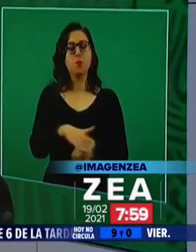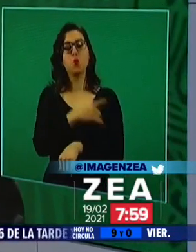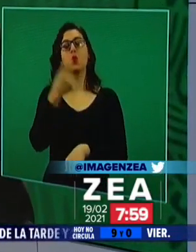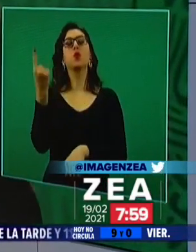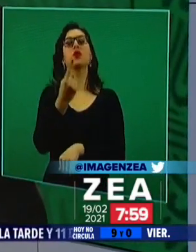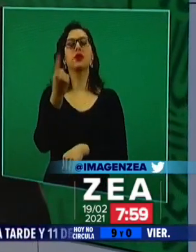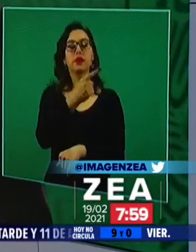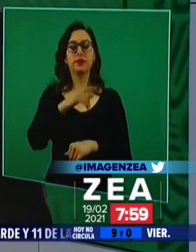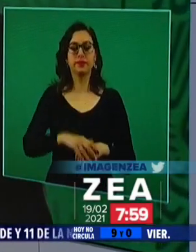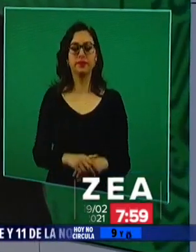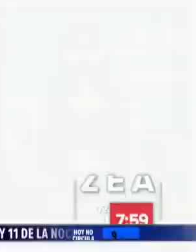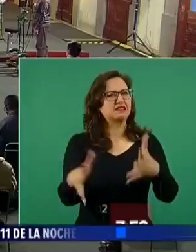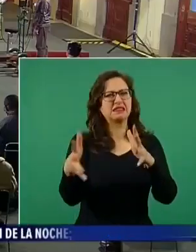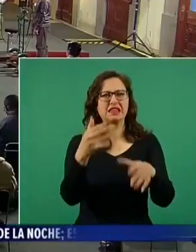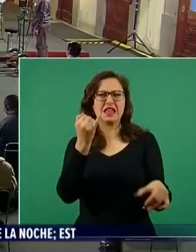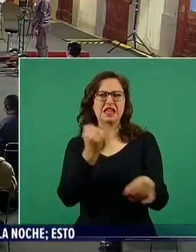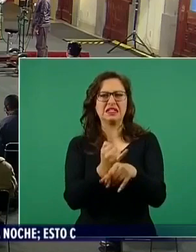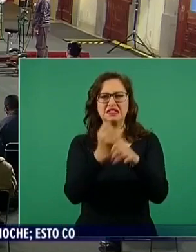en el país.